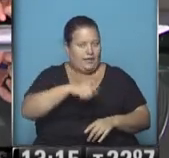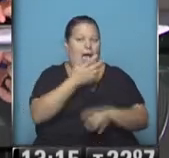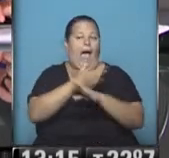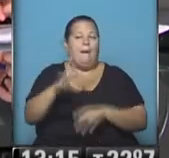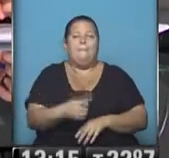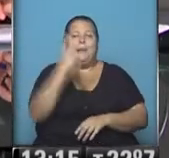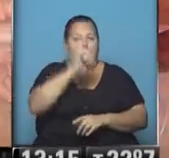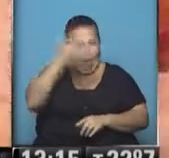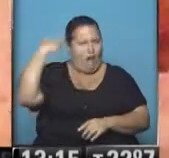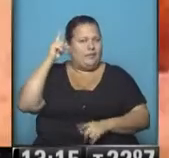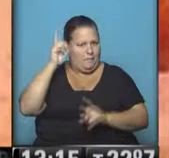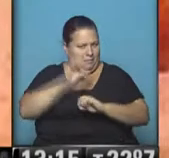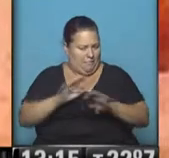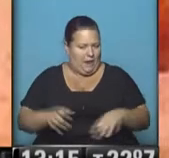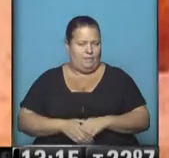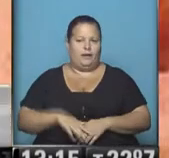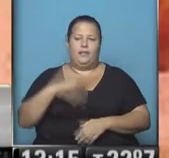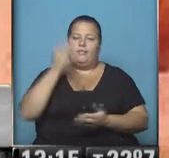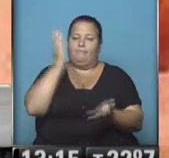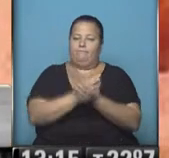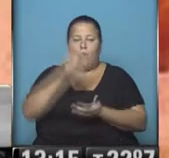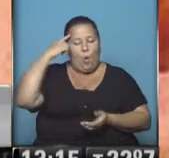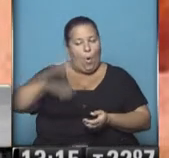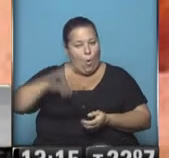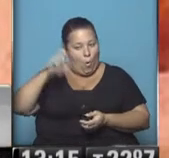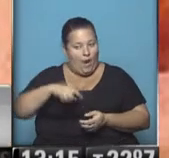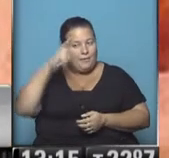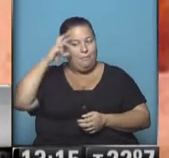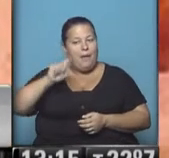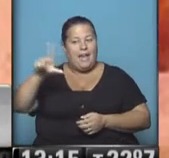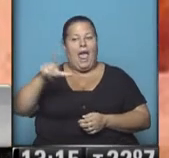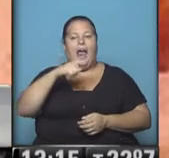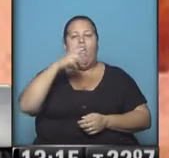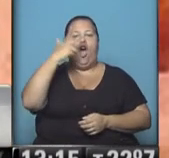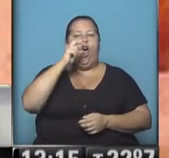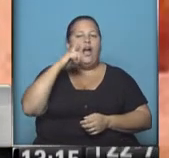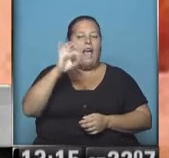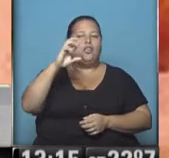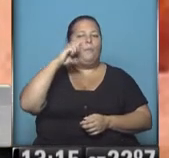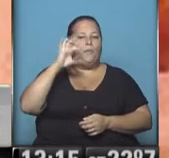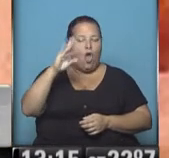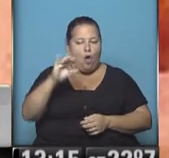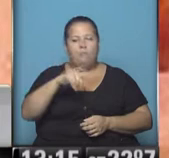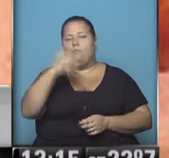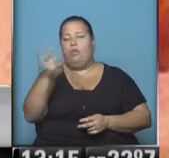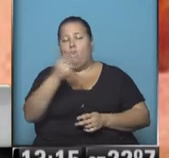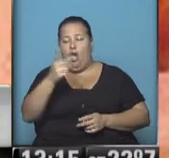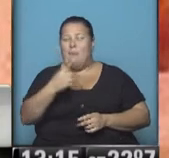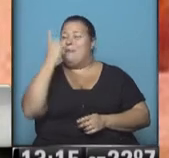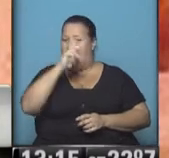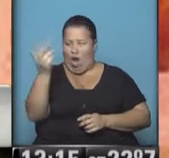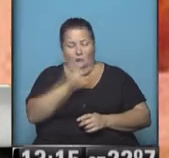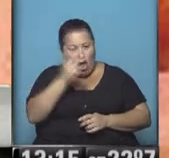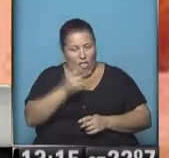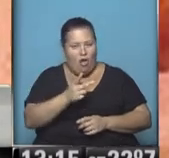no es el primer caso. El polémico fallo de los jueces de casación penal, Bonerencio Horacio Piombo y Ramón Sallangués, no es el primero donde ambos